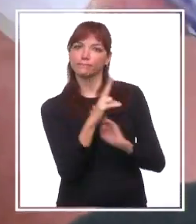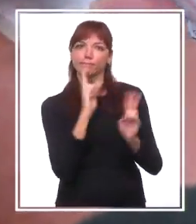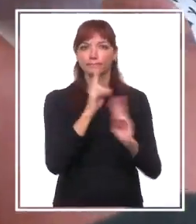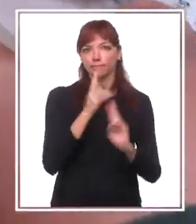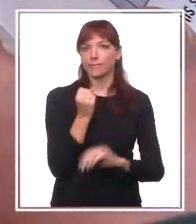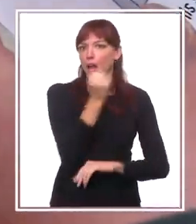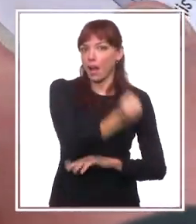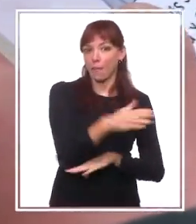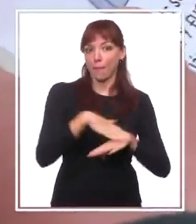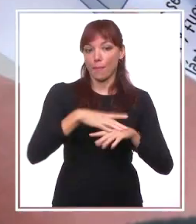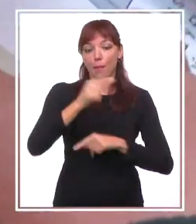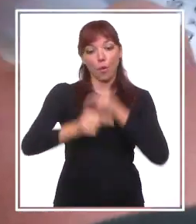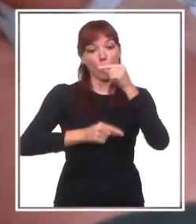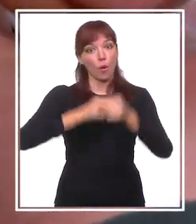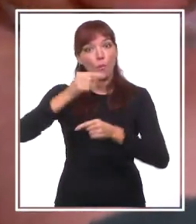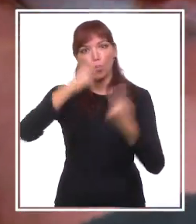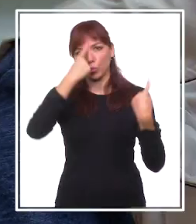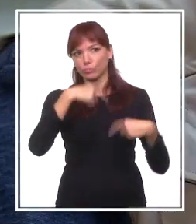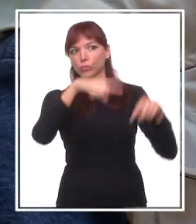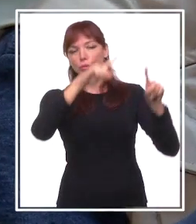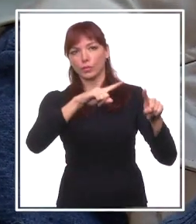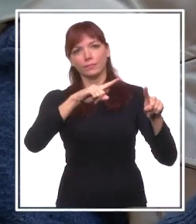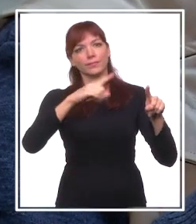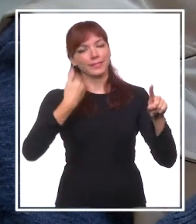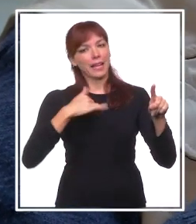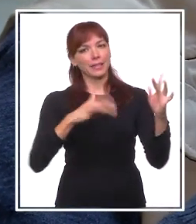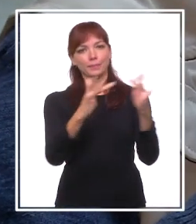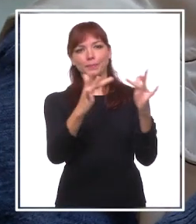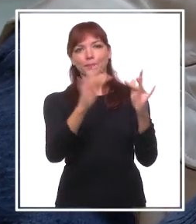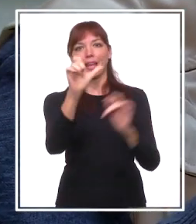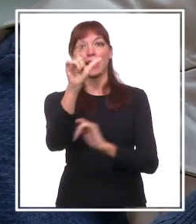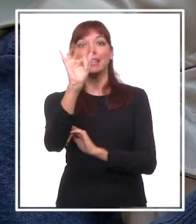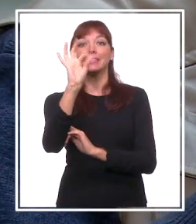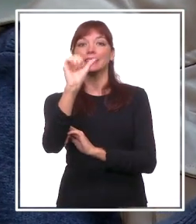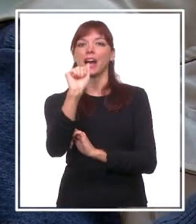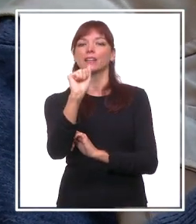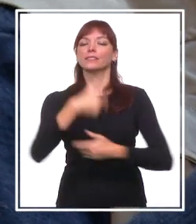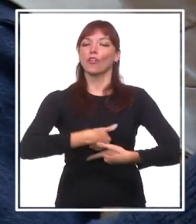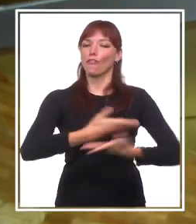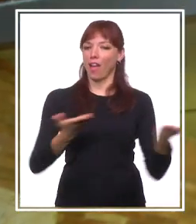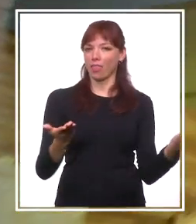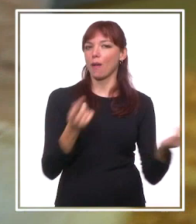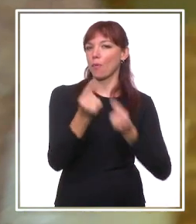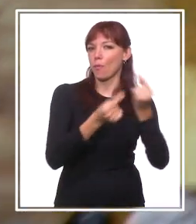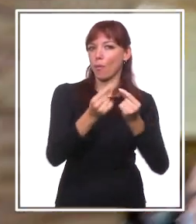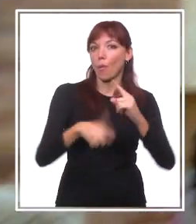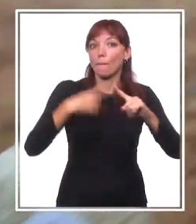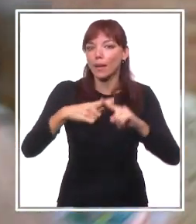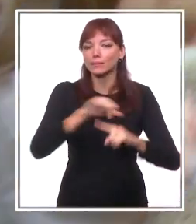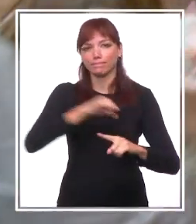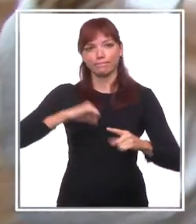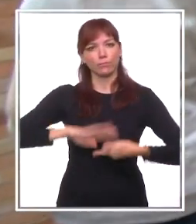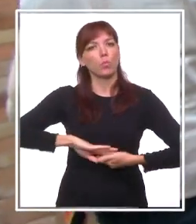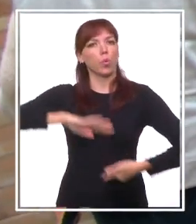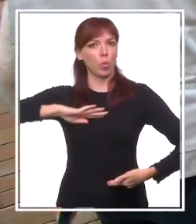con el paso del tiempo ellos vayan adquiriendo esa confianza con ellos, con Elisa y también vayan teniendo un poco más de autonomía,